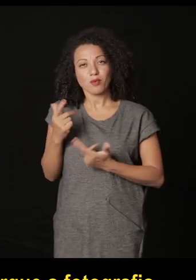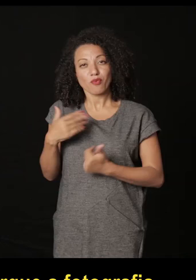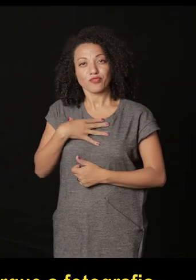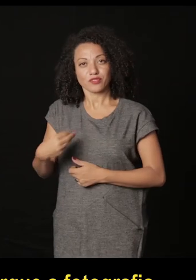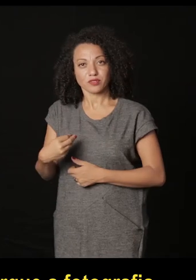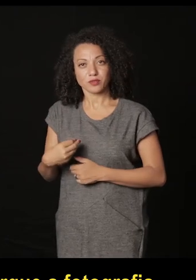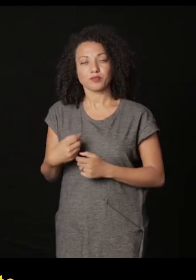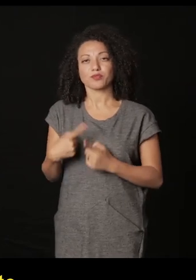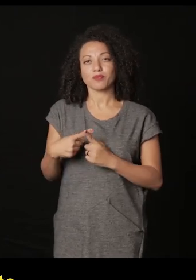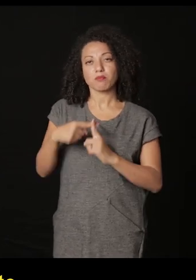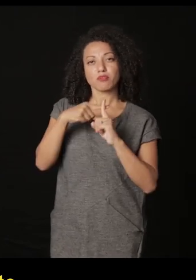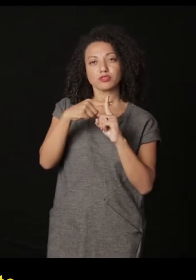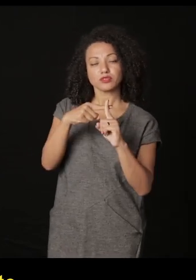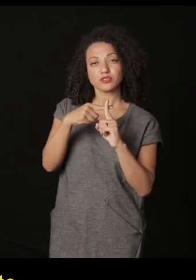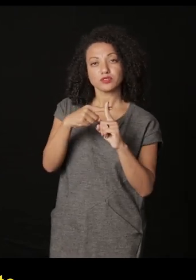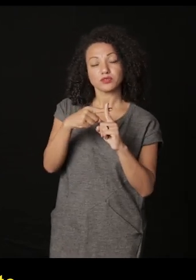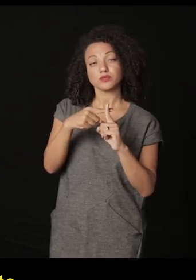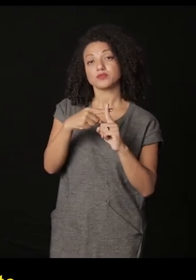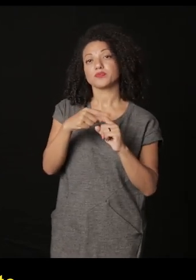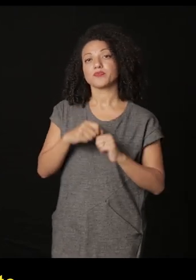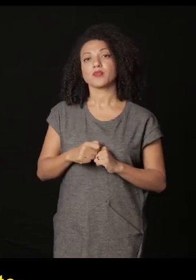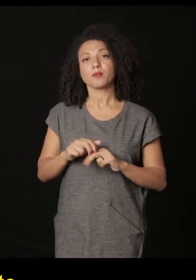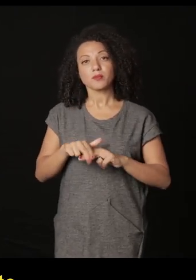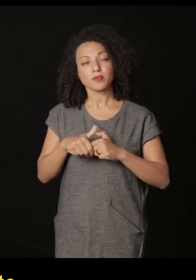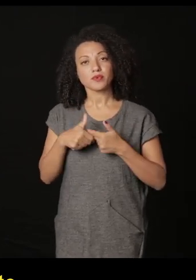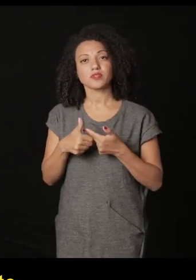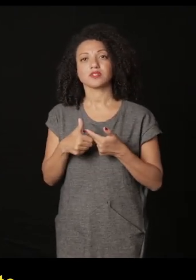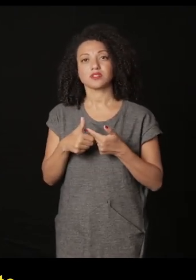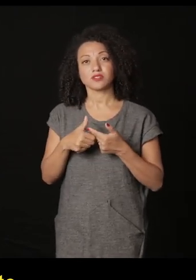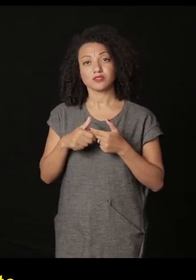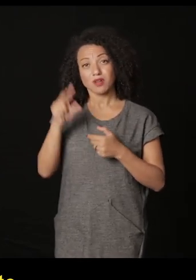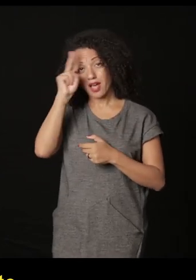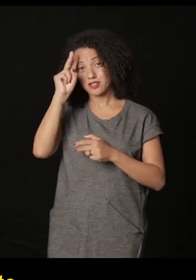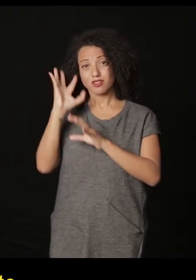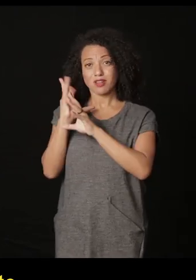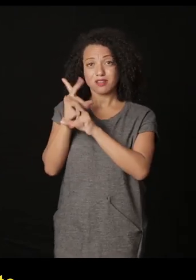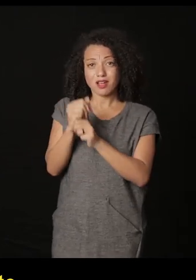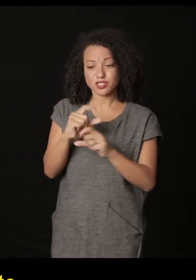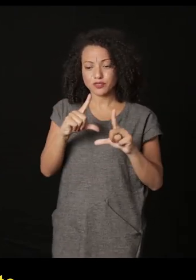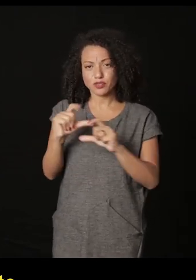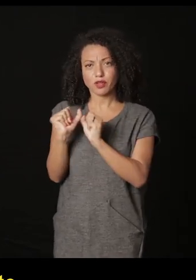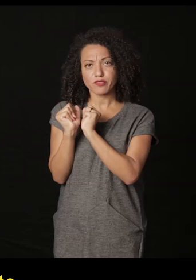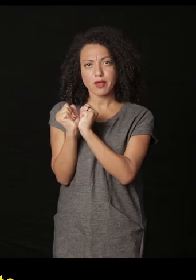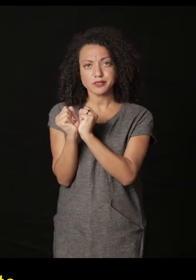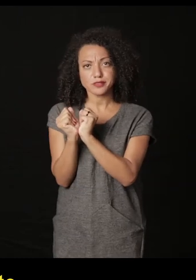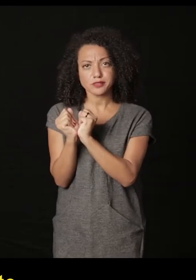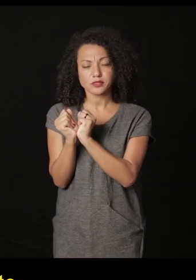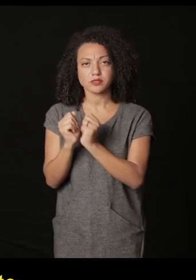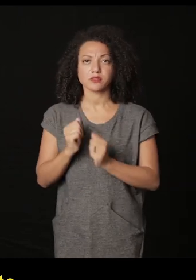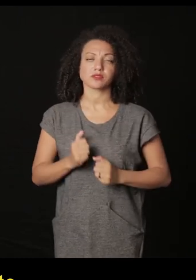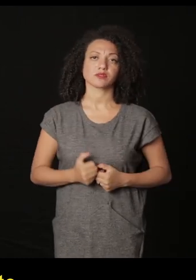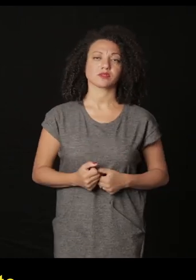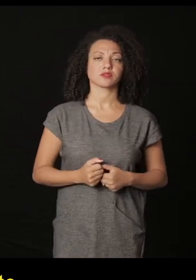siglo y del positivismo y así fue el fiel esclavo de la historia del arte